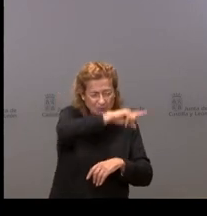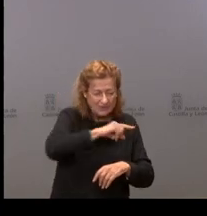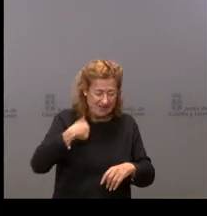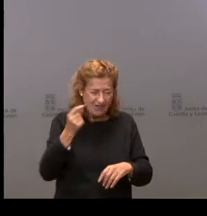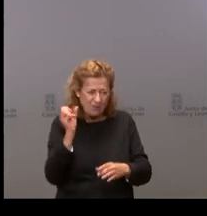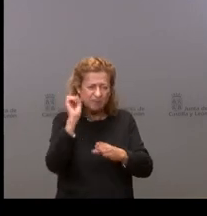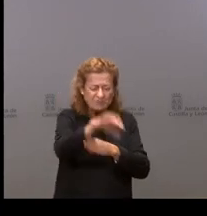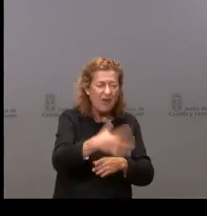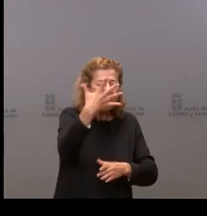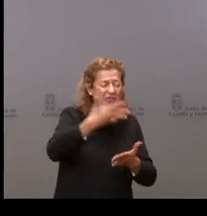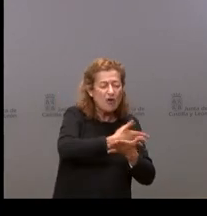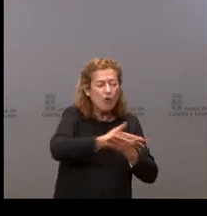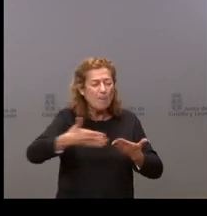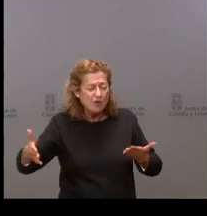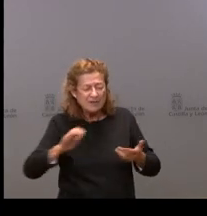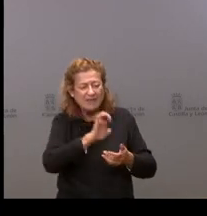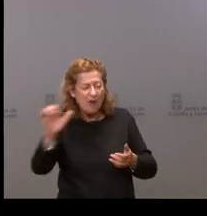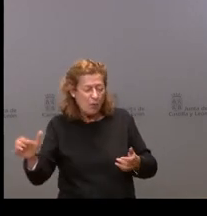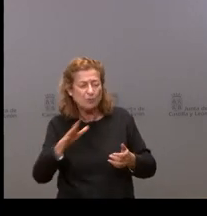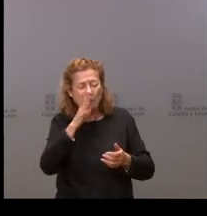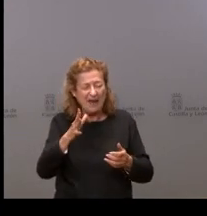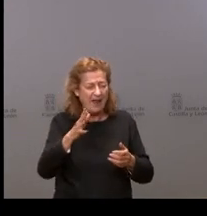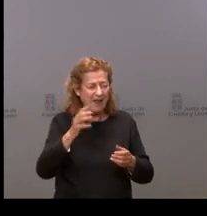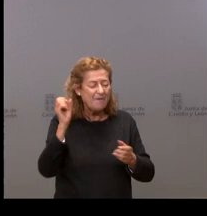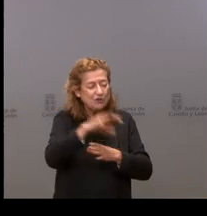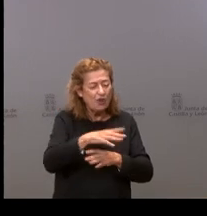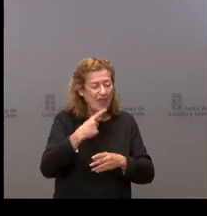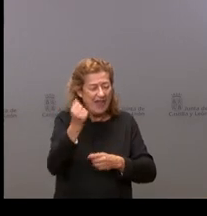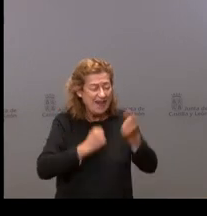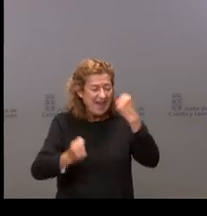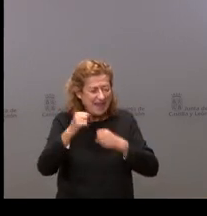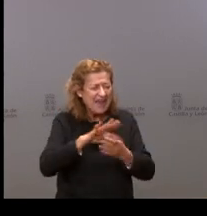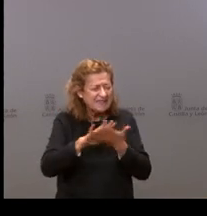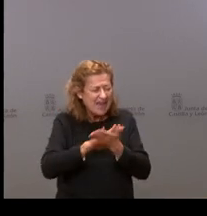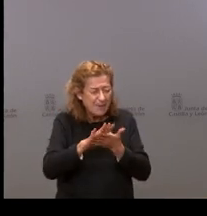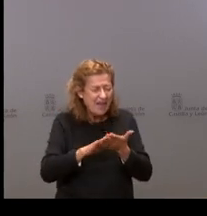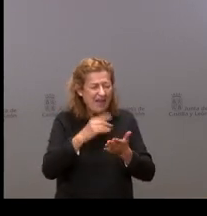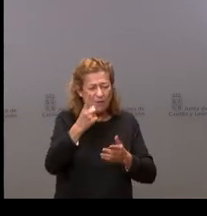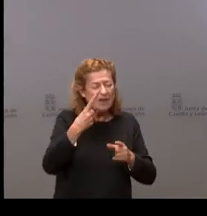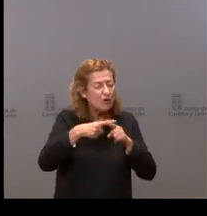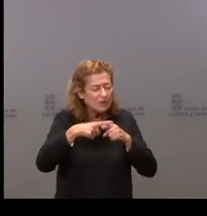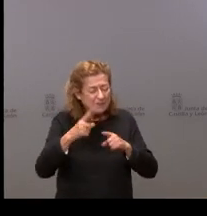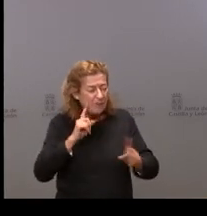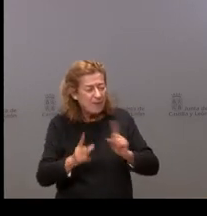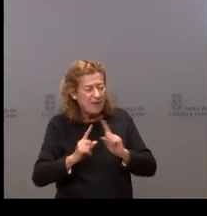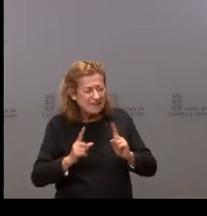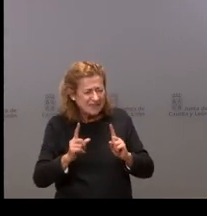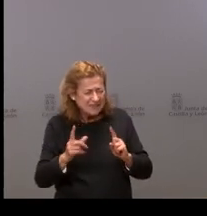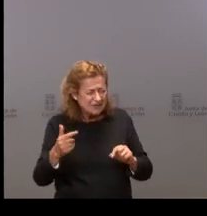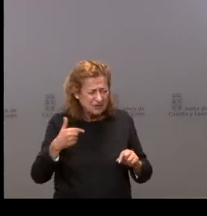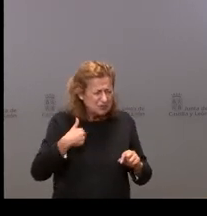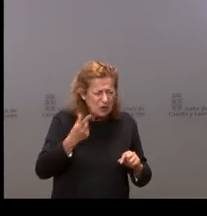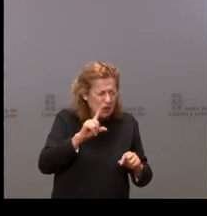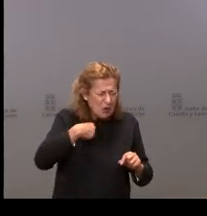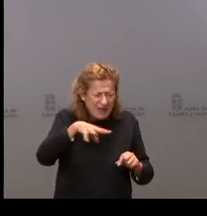se ha aprobado en las cúpulas de la energía. Se habla de unas actuaciones previstas y es que yo no he